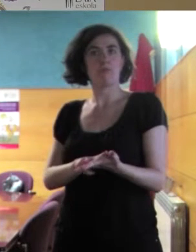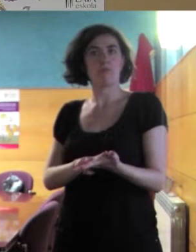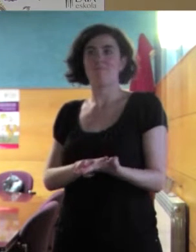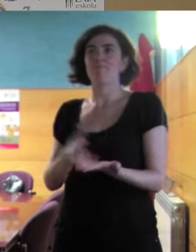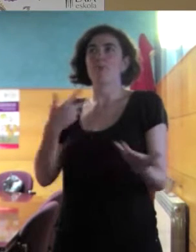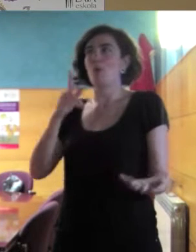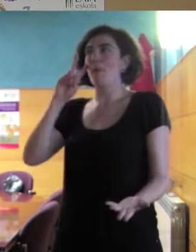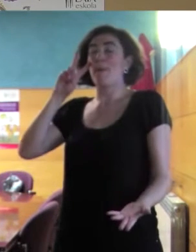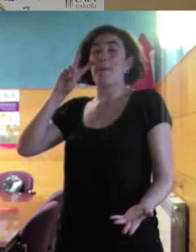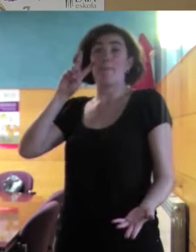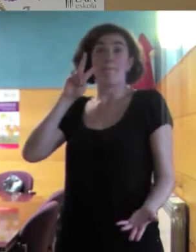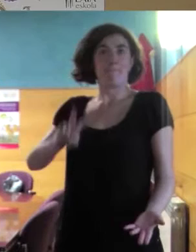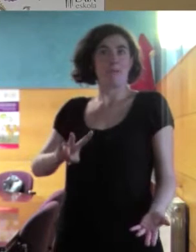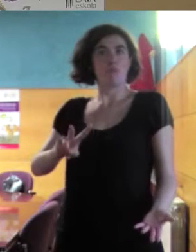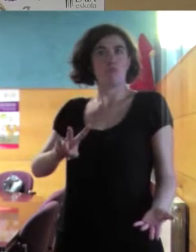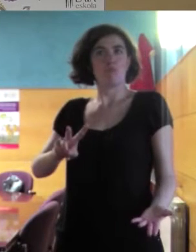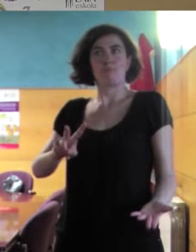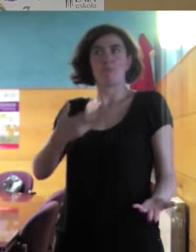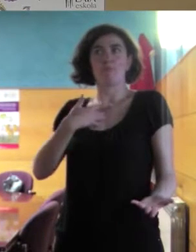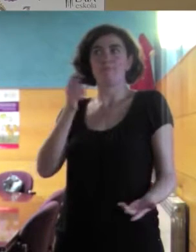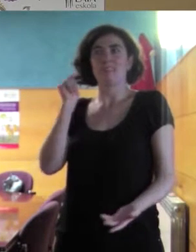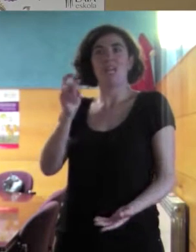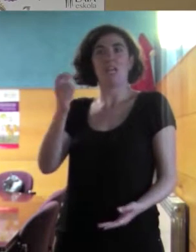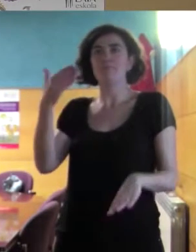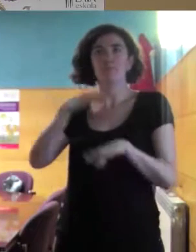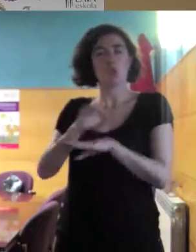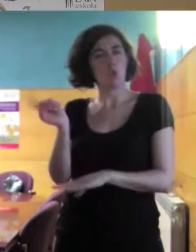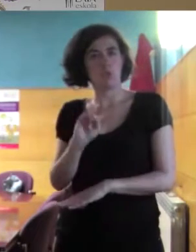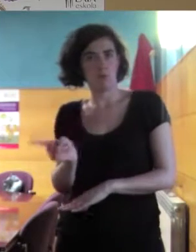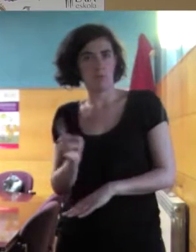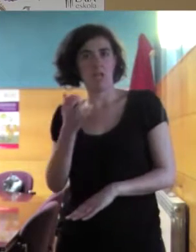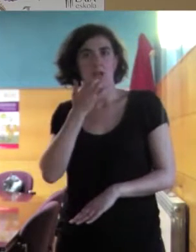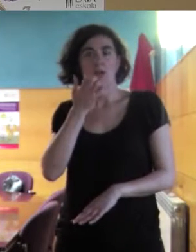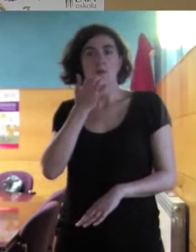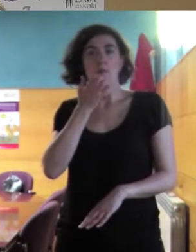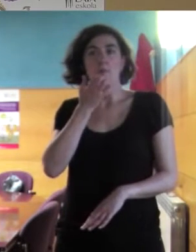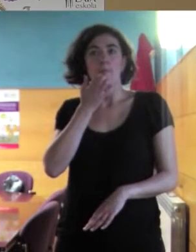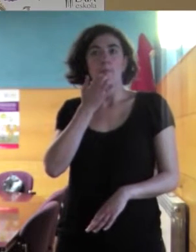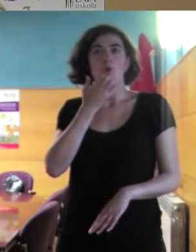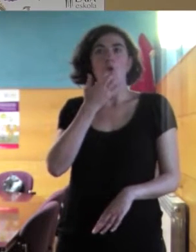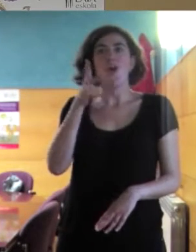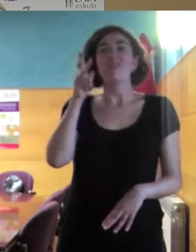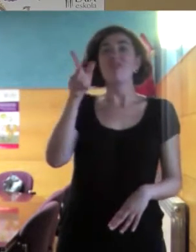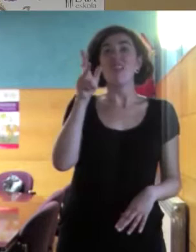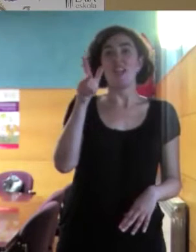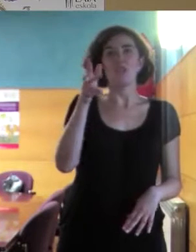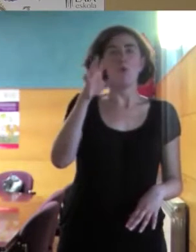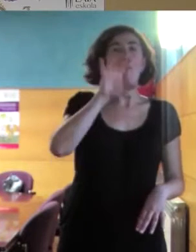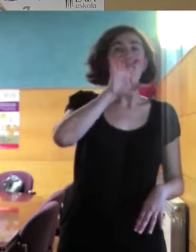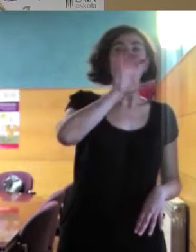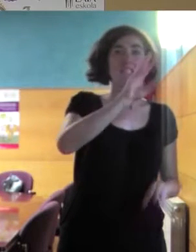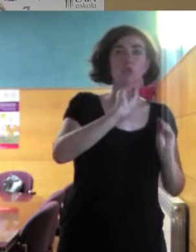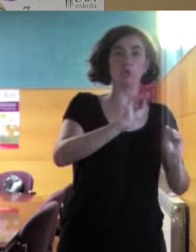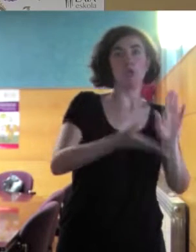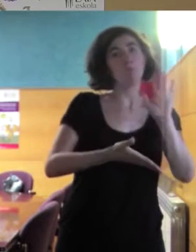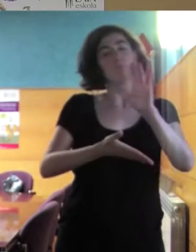cumpliendo en muchísimos de los terrenos. Existe el derecho, por ejemplo, de abandonar el país propio, vivir en otro país